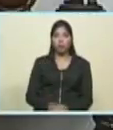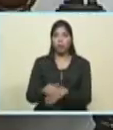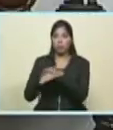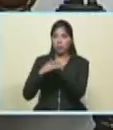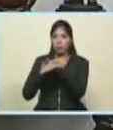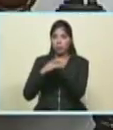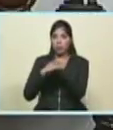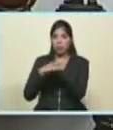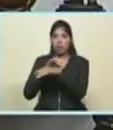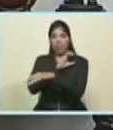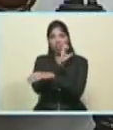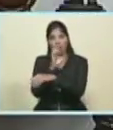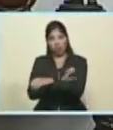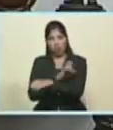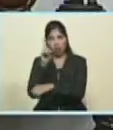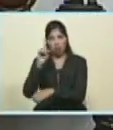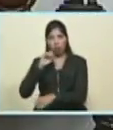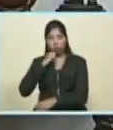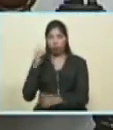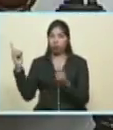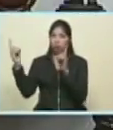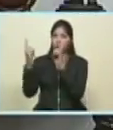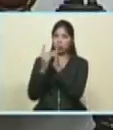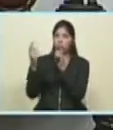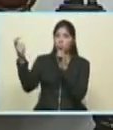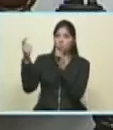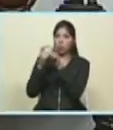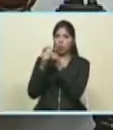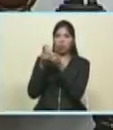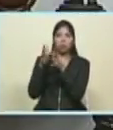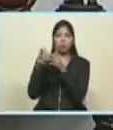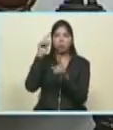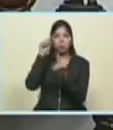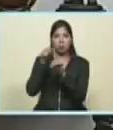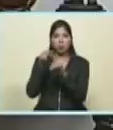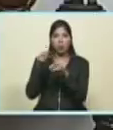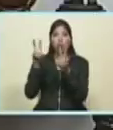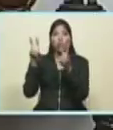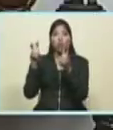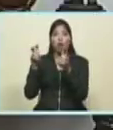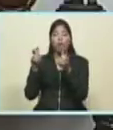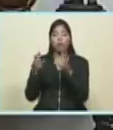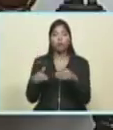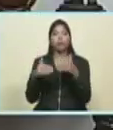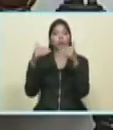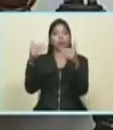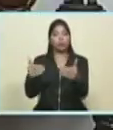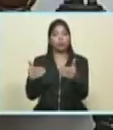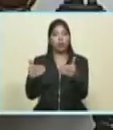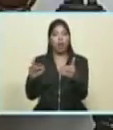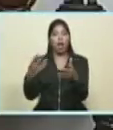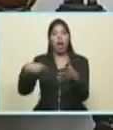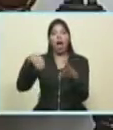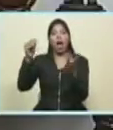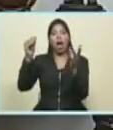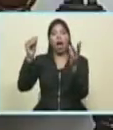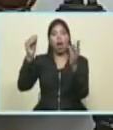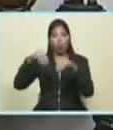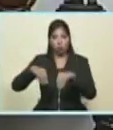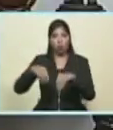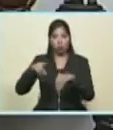ministro de energía de Rusia también construyendo la nueva fase de los acuerdos OPEC no OPEC y